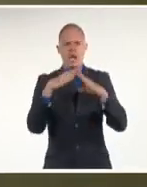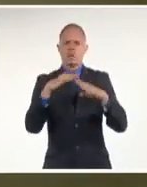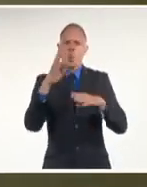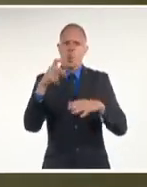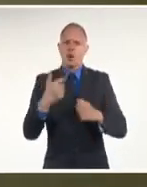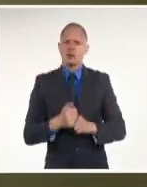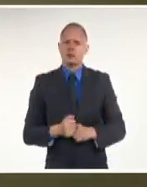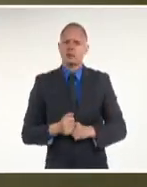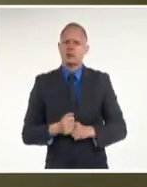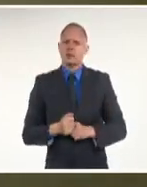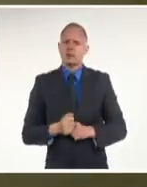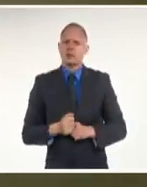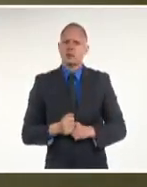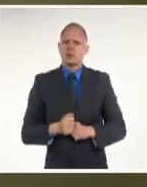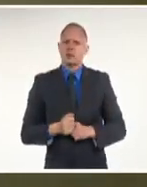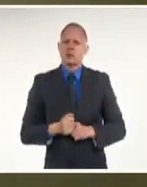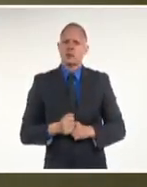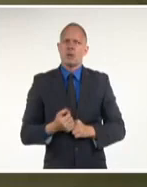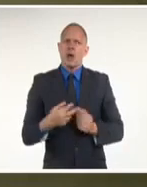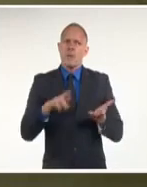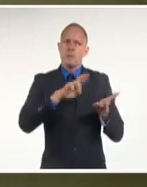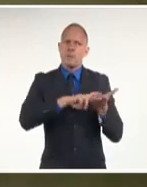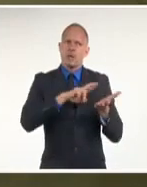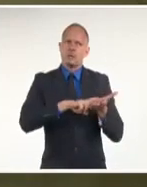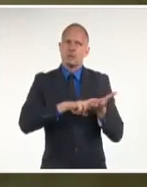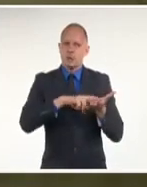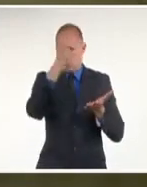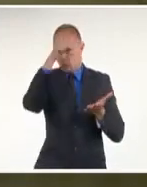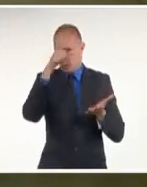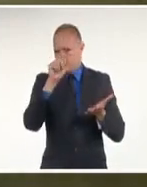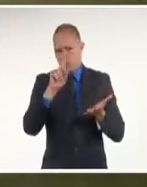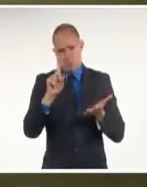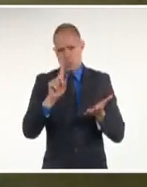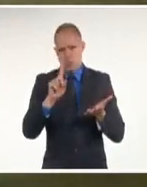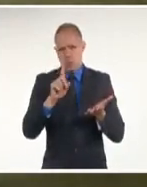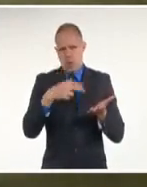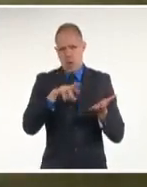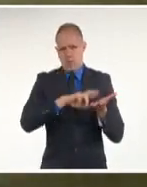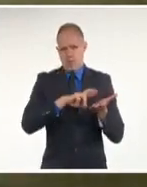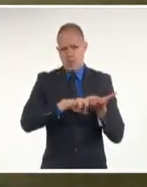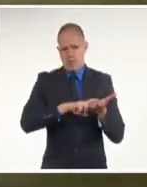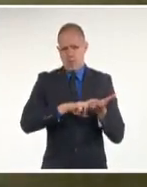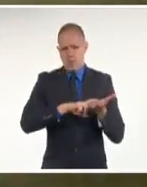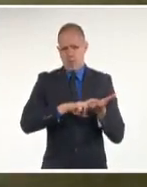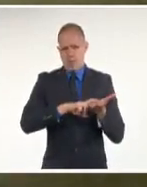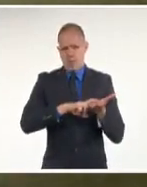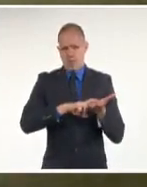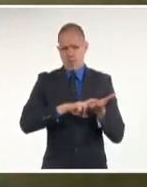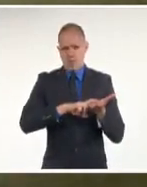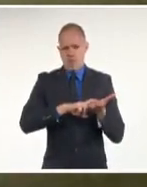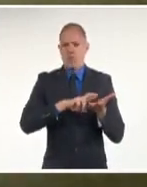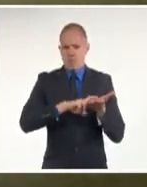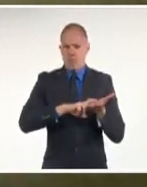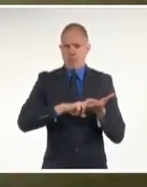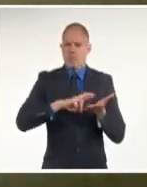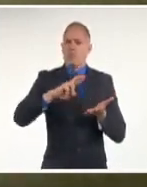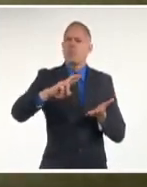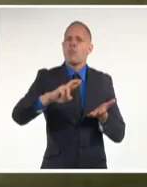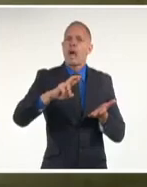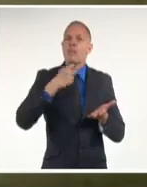Martes, la asunto de medida del día 11. Martes, que fue el día 13. ¿Cuándo? ¿Así?